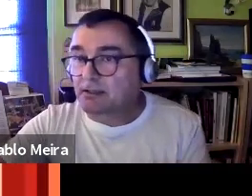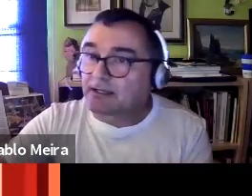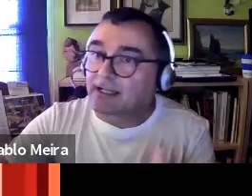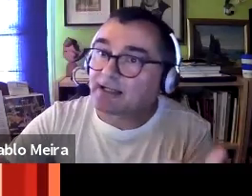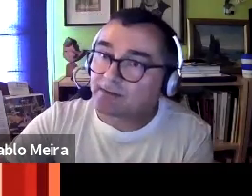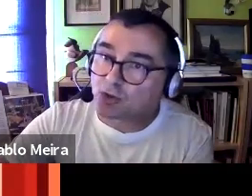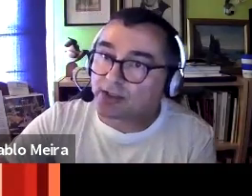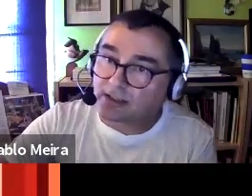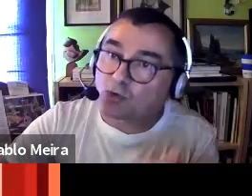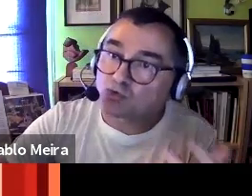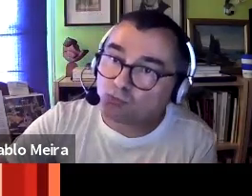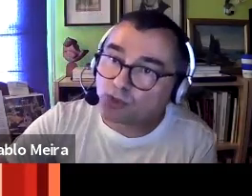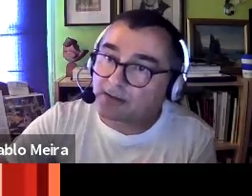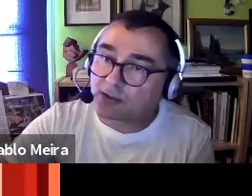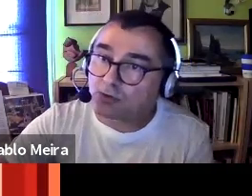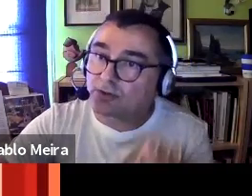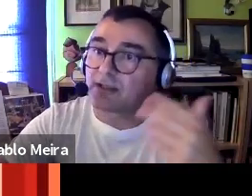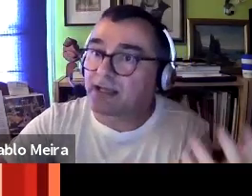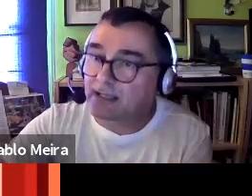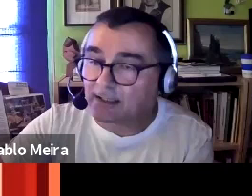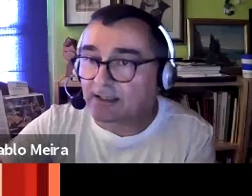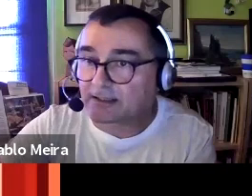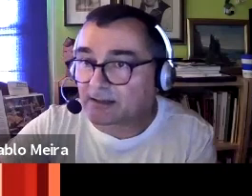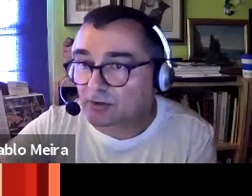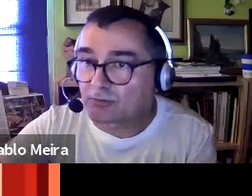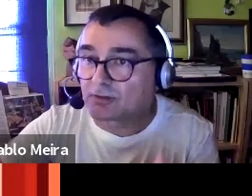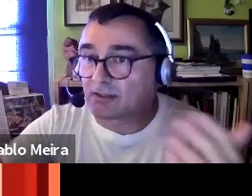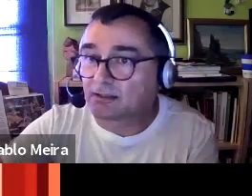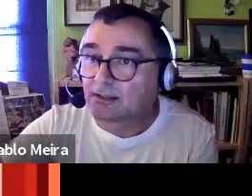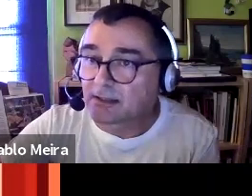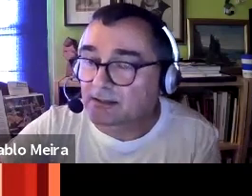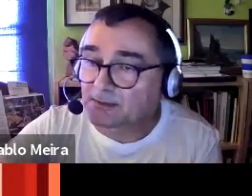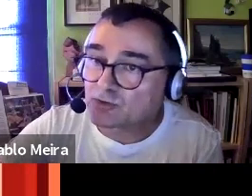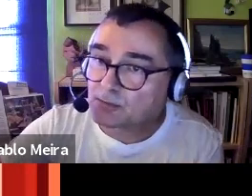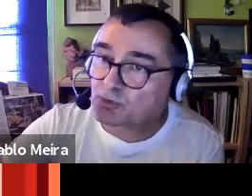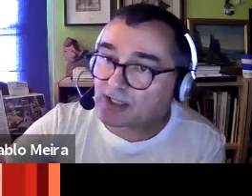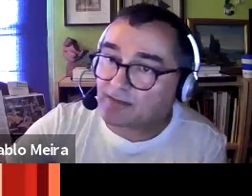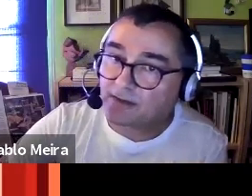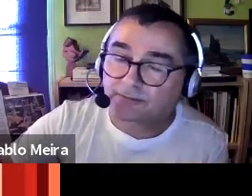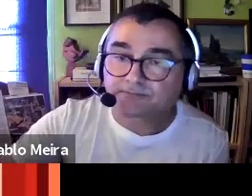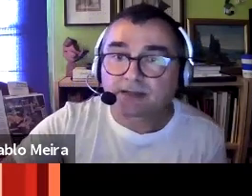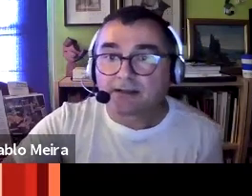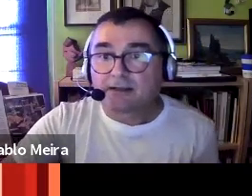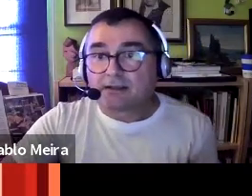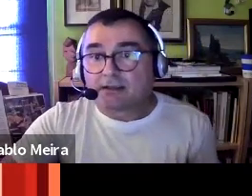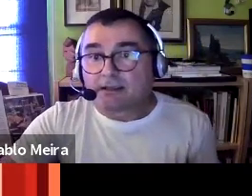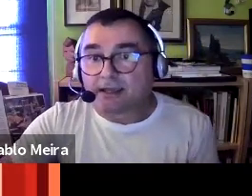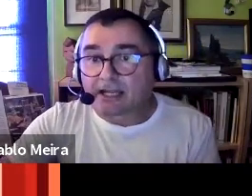precisamente la relación entre el consumo de tabaco y la generación de determinados tipos de cáncer.